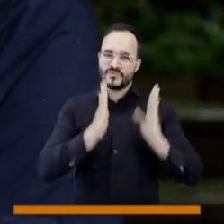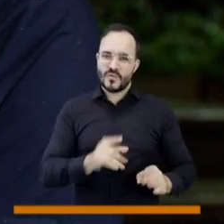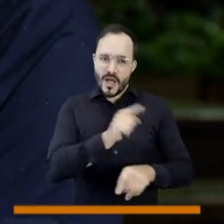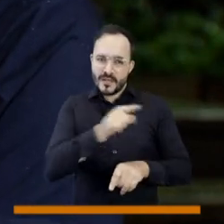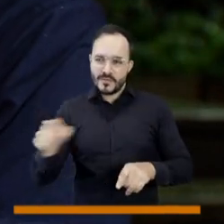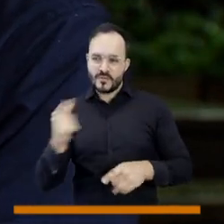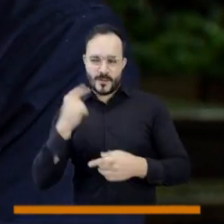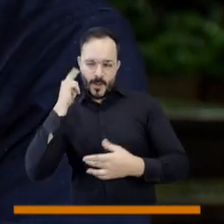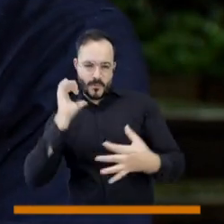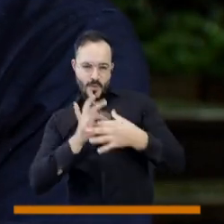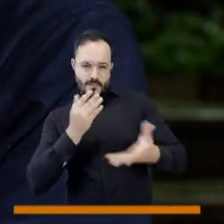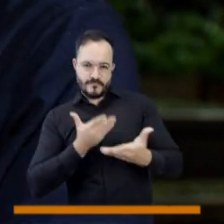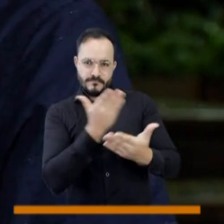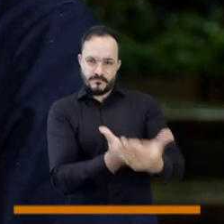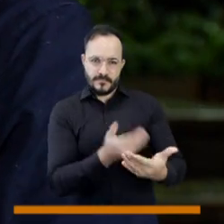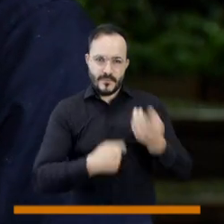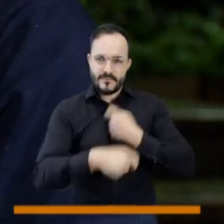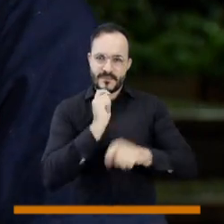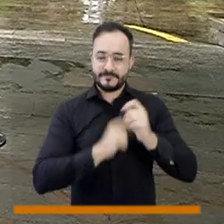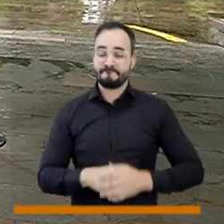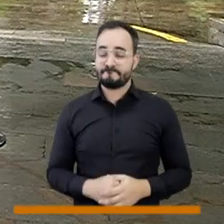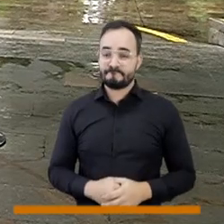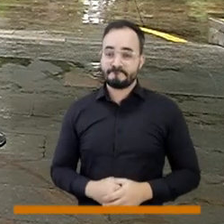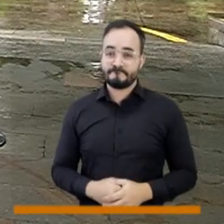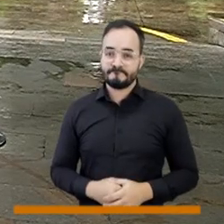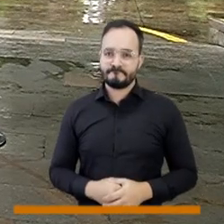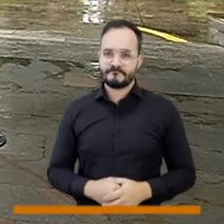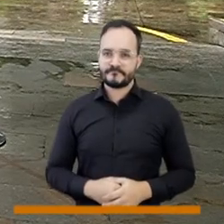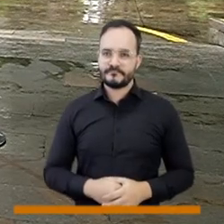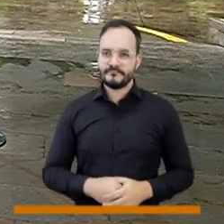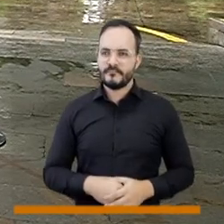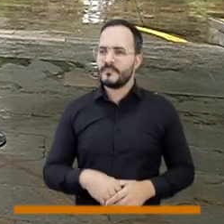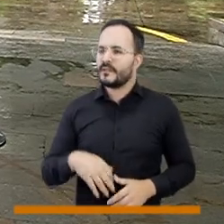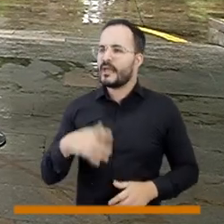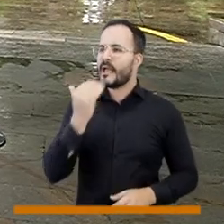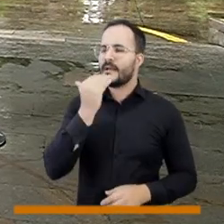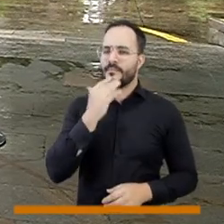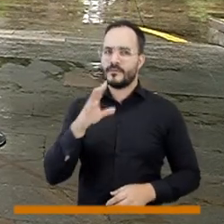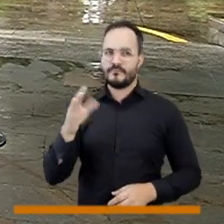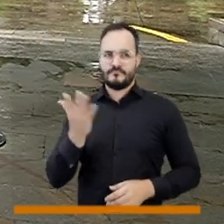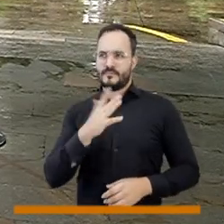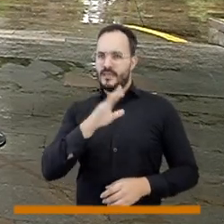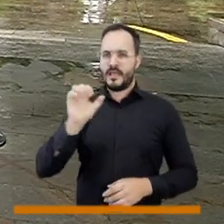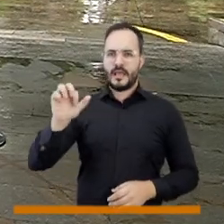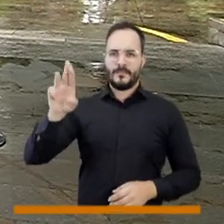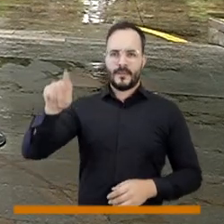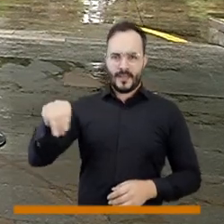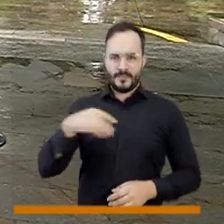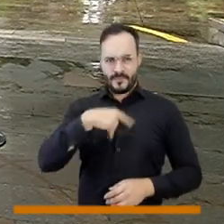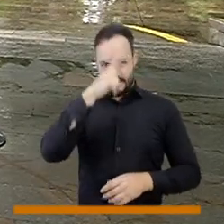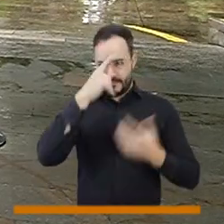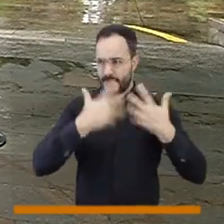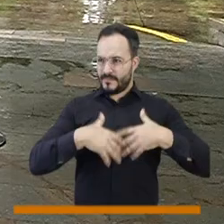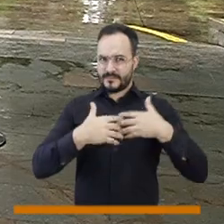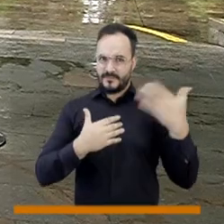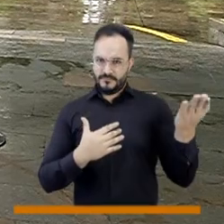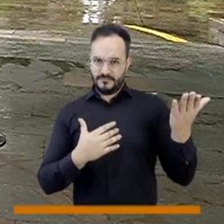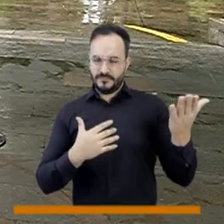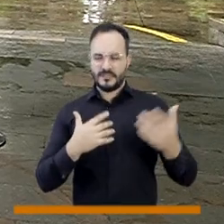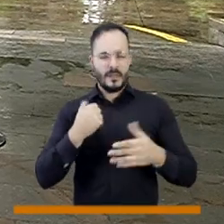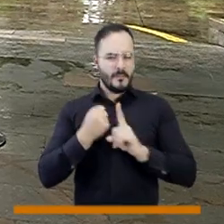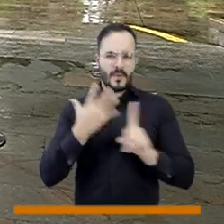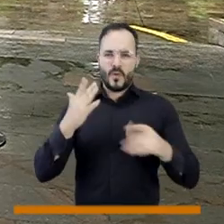va ser la clave de los negocios de energía del futuro. Luego, ¿cuál sería? Bueno, quería preguntarles, una empresa como EPM, ¿cuál es el impacto